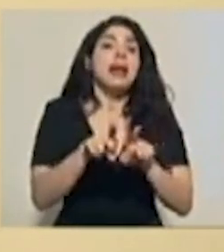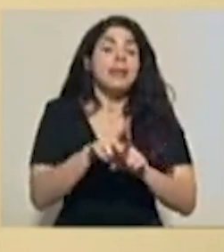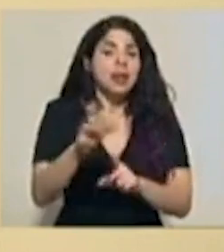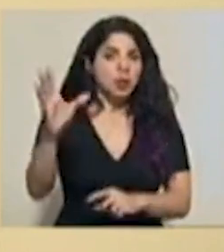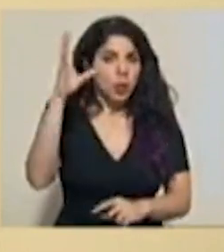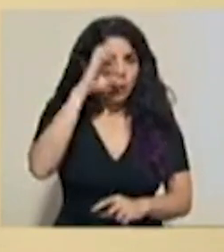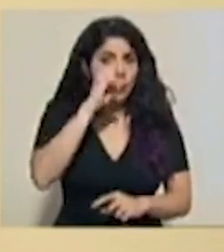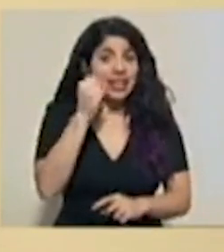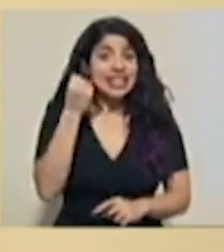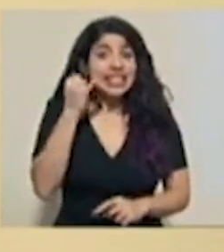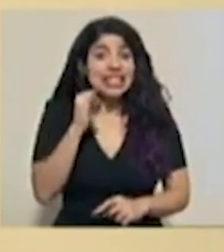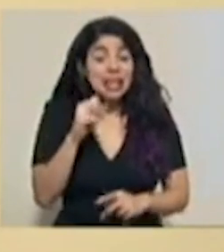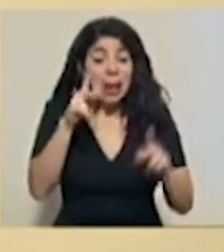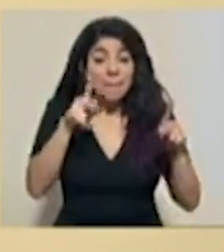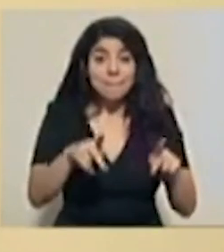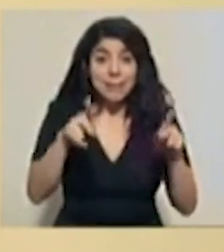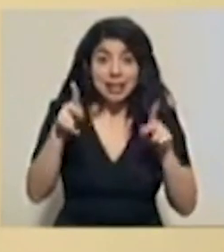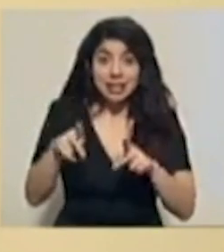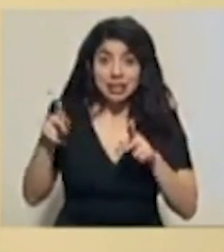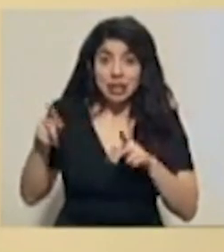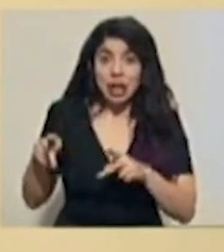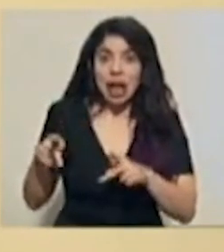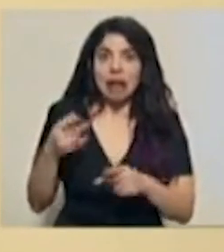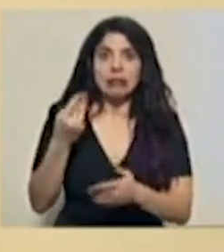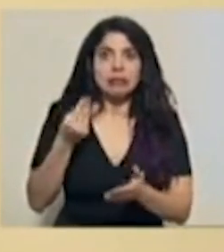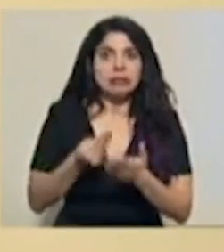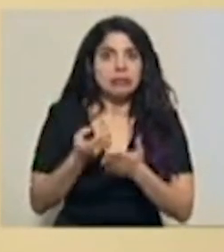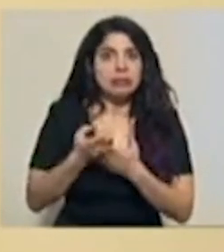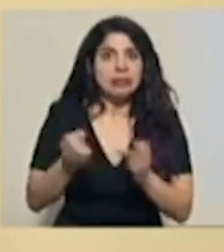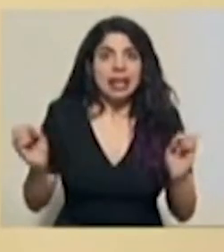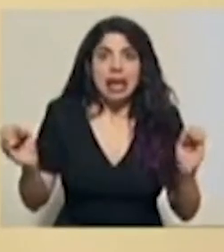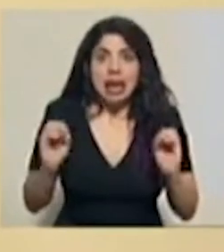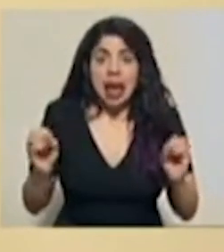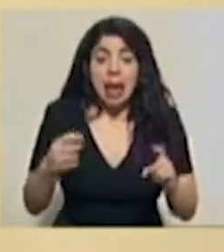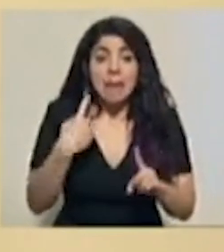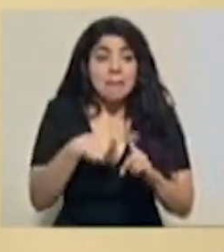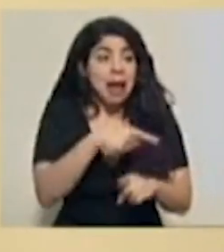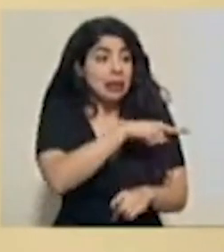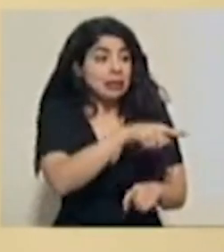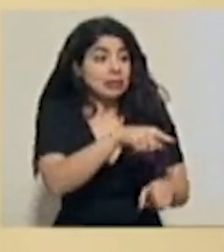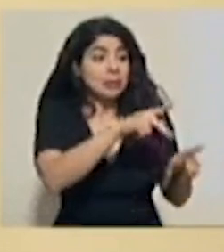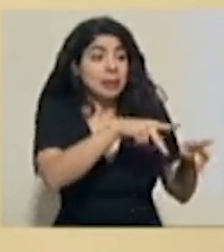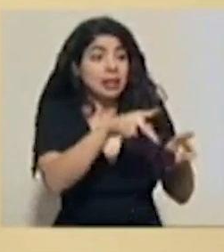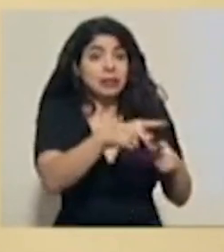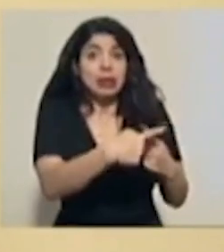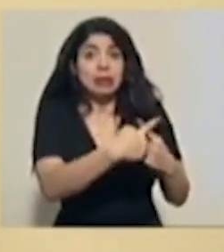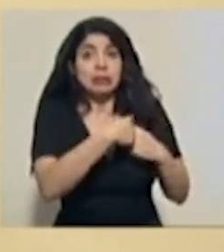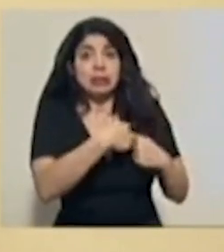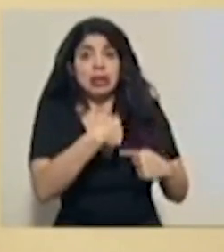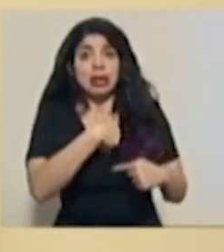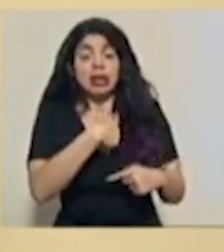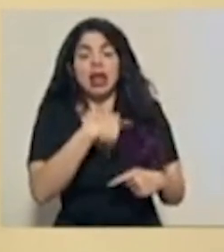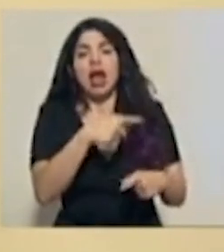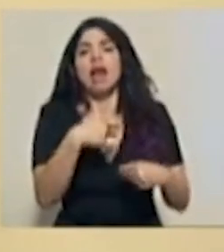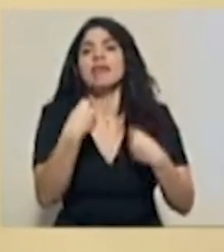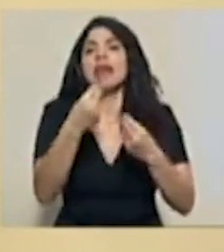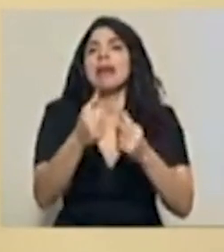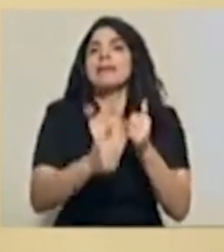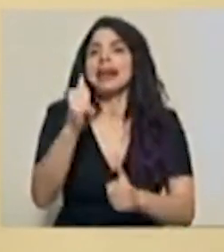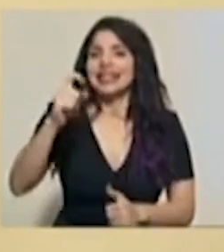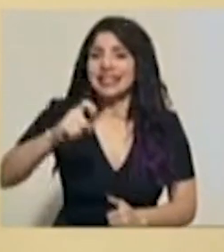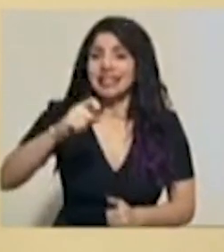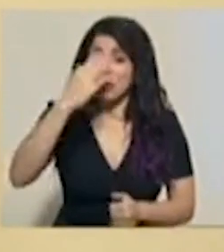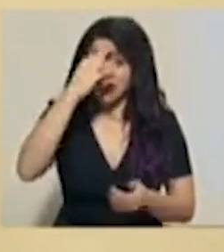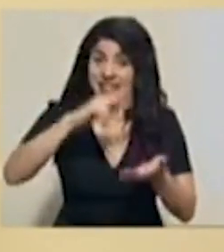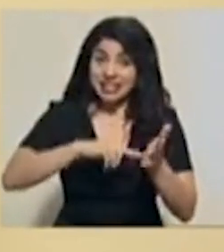que si estas personas, además de que no tienen ingresos, tienen personas a su cargo, eso incrementa la necesidad porque ya no es